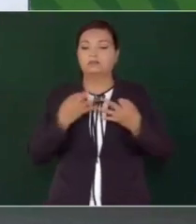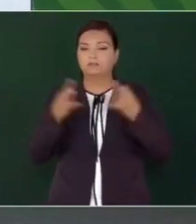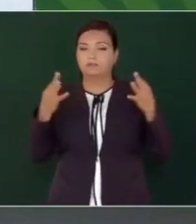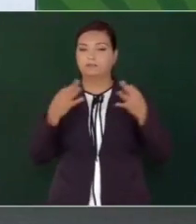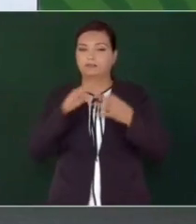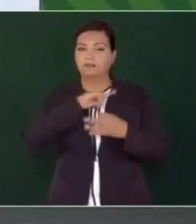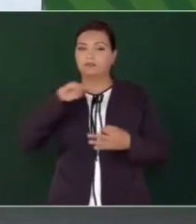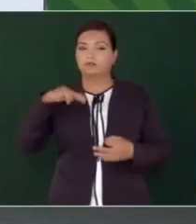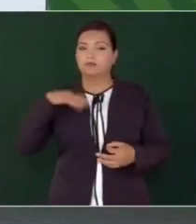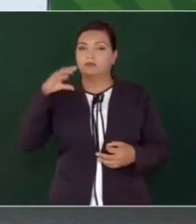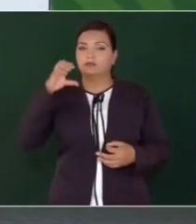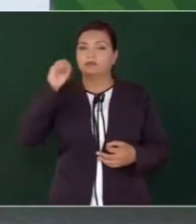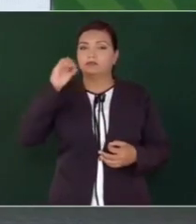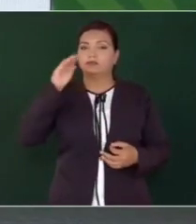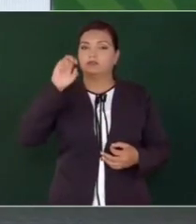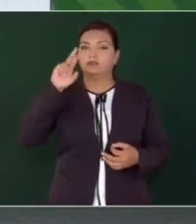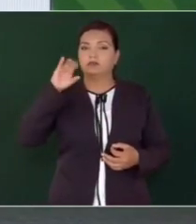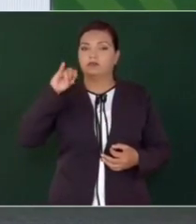nuestra soberanía.